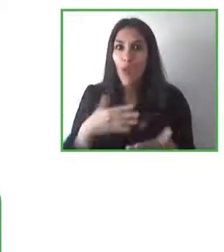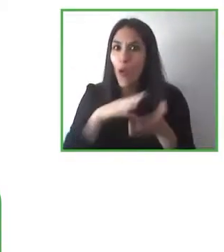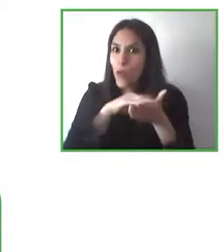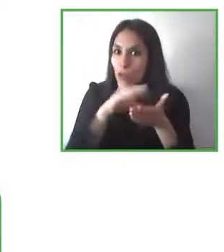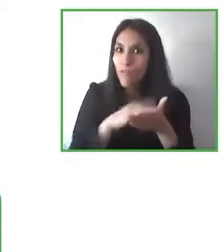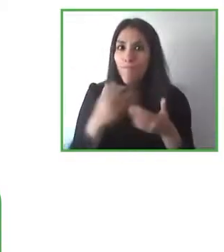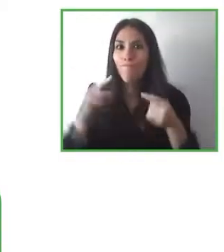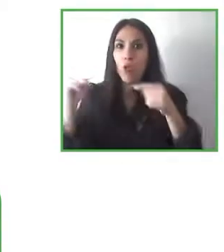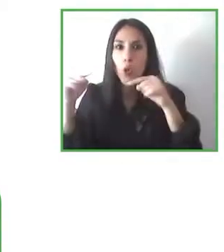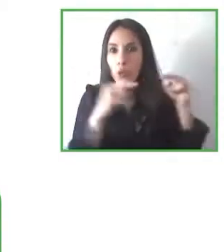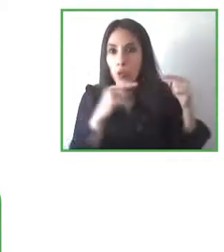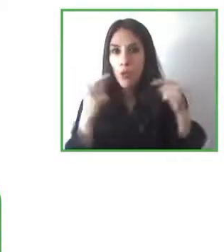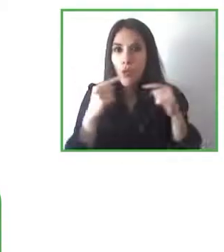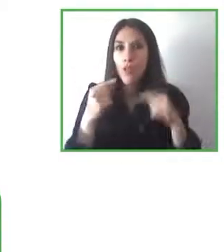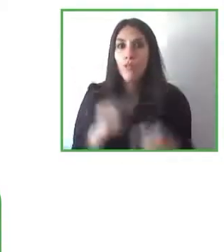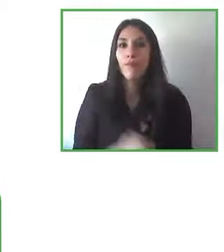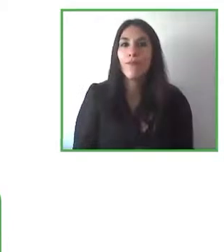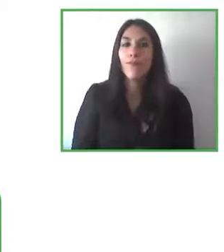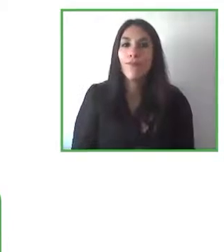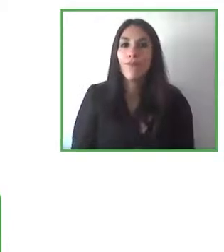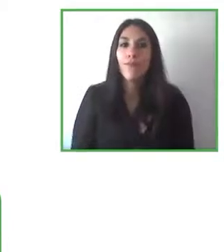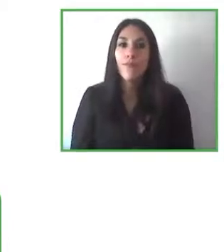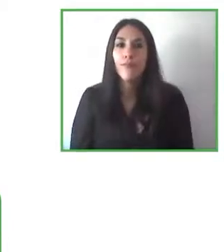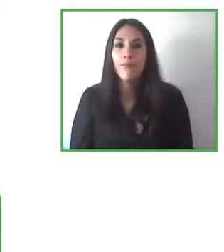y les envío un saludo muy cordial